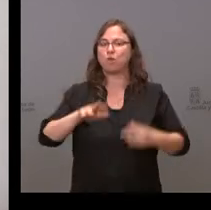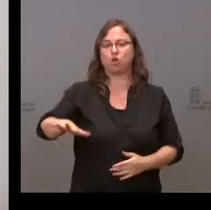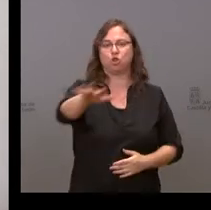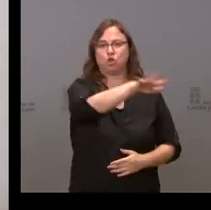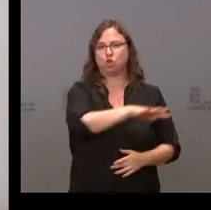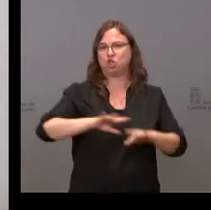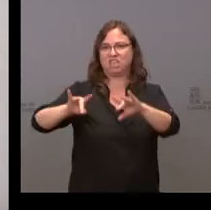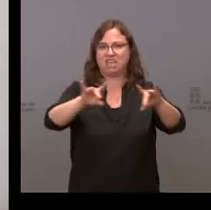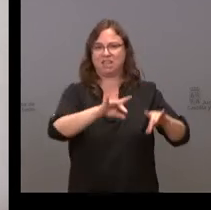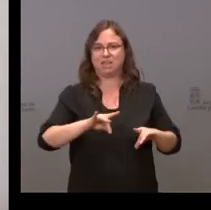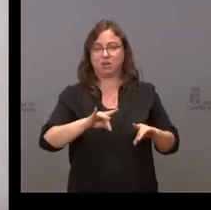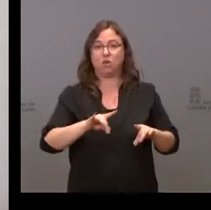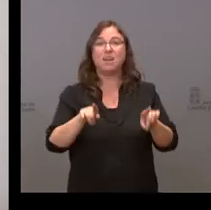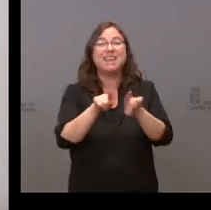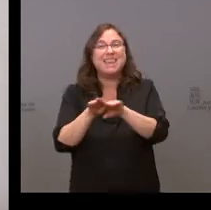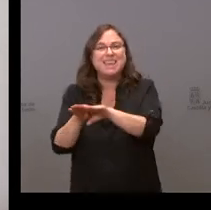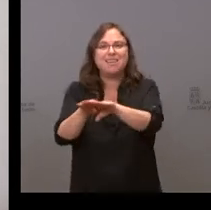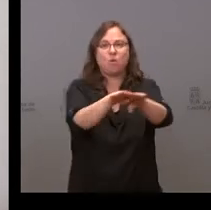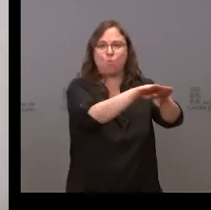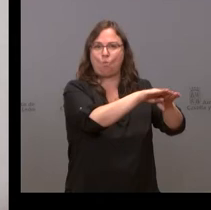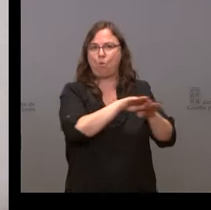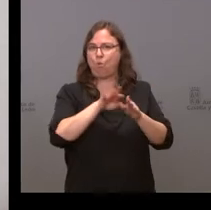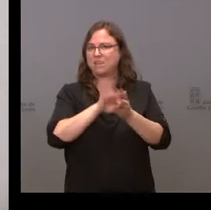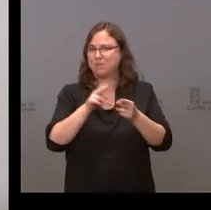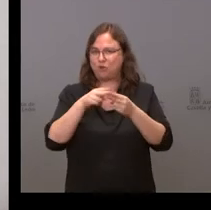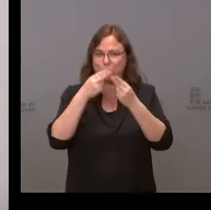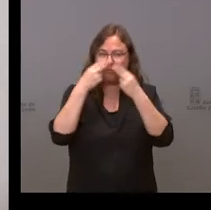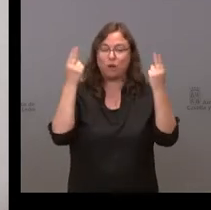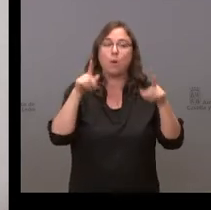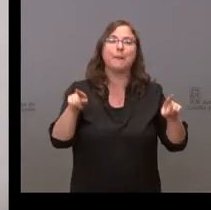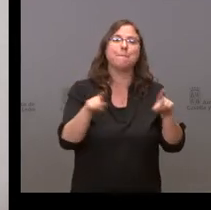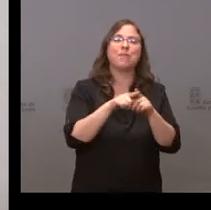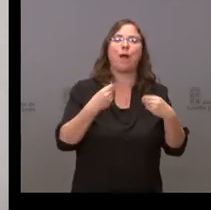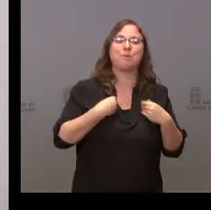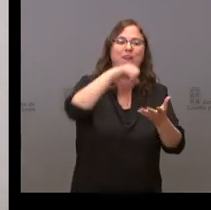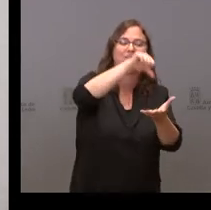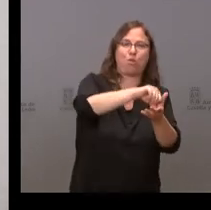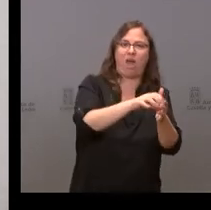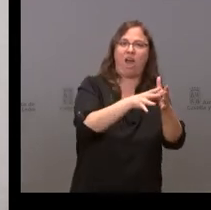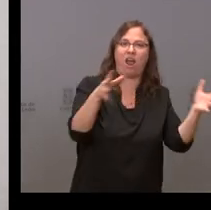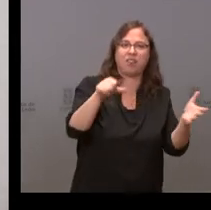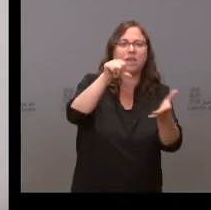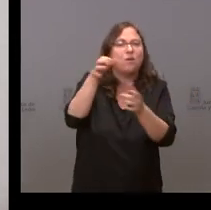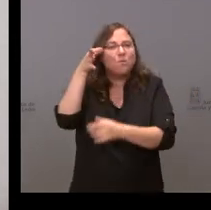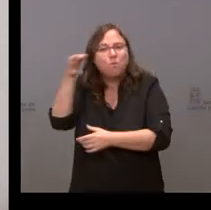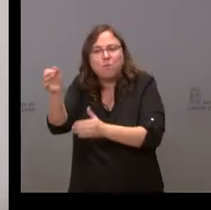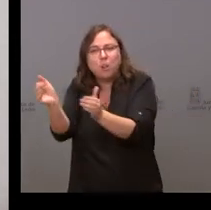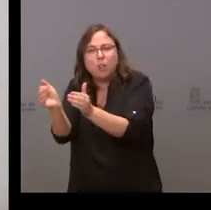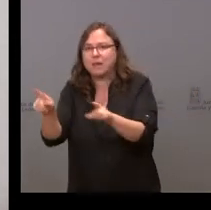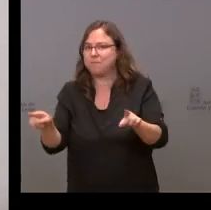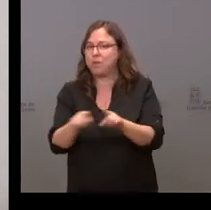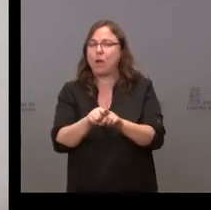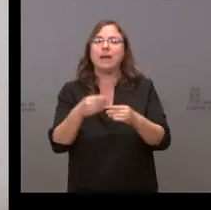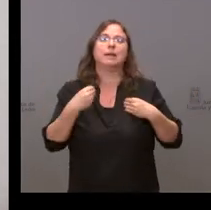territorio, que se presten en igualdad de condiciones, vivas en una gran ciudad, vivas en un pequeño municipio, vivas en la